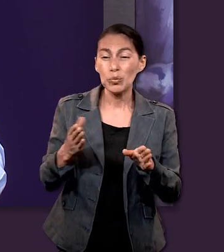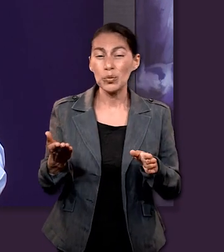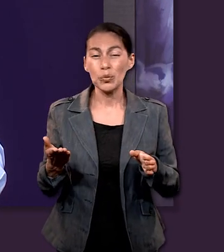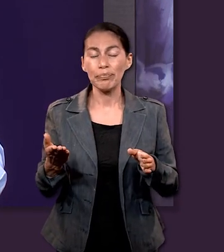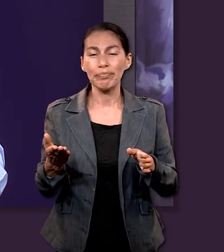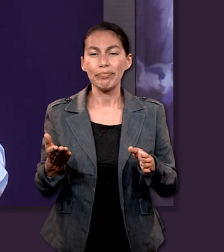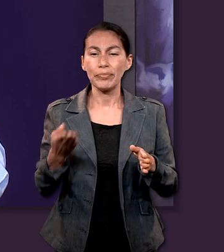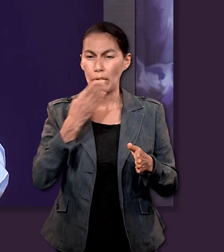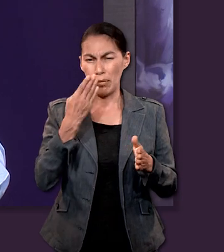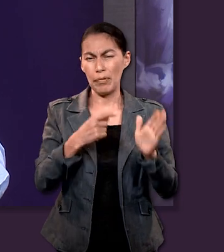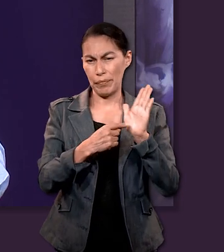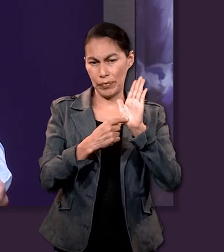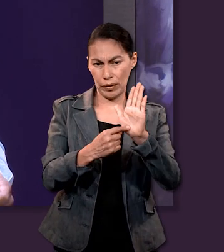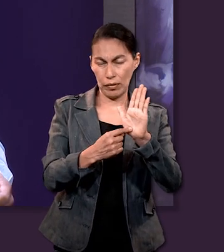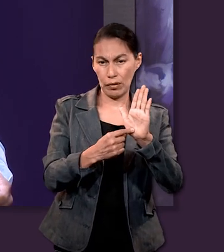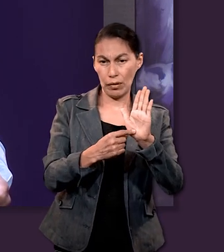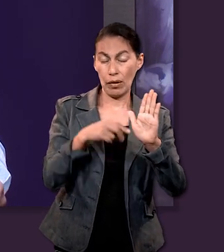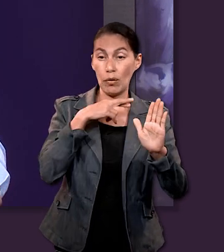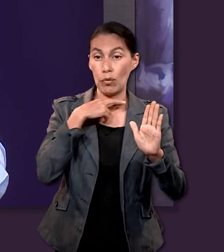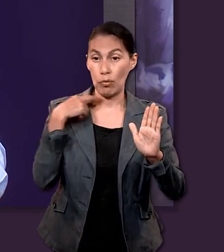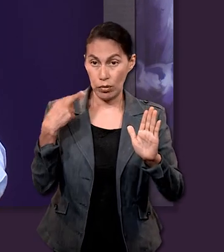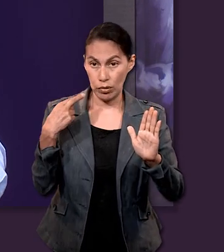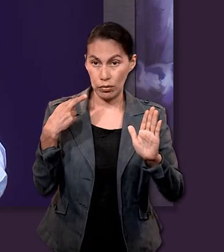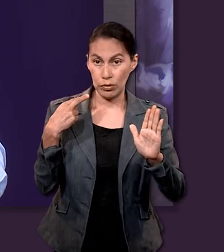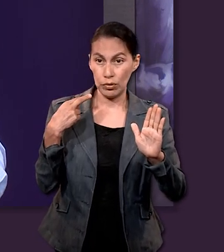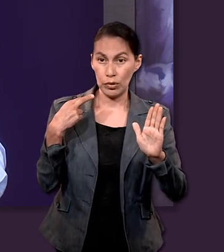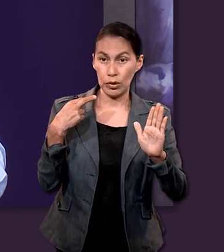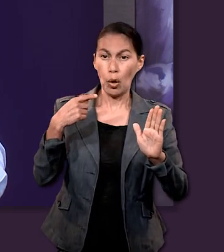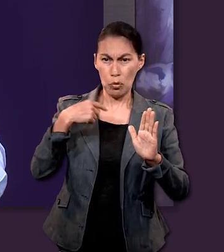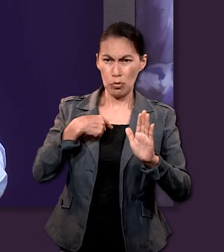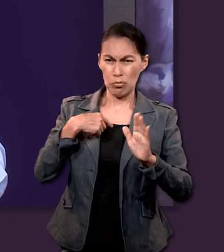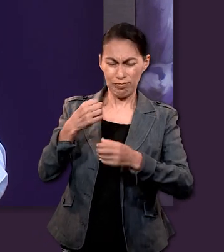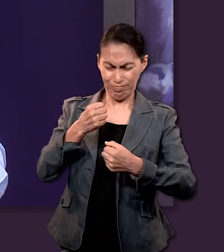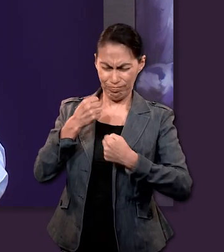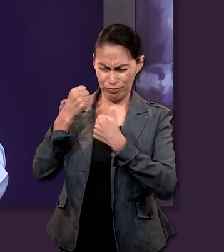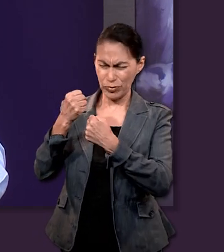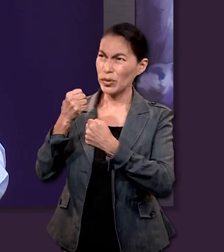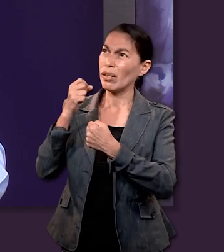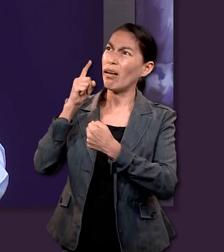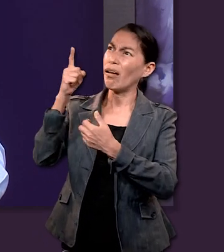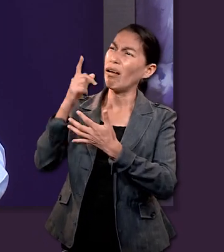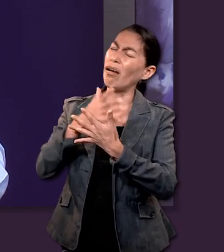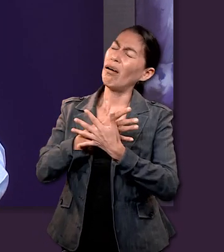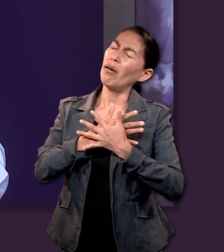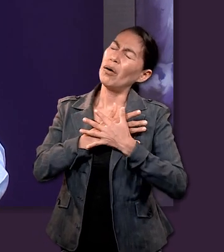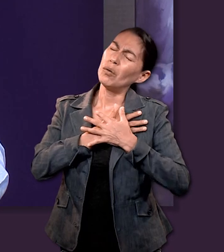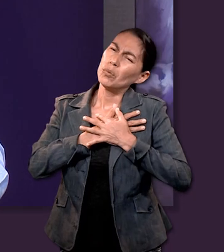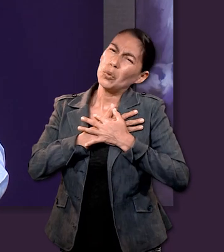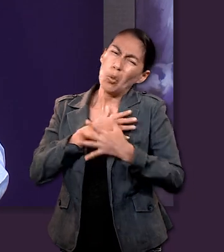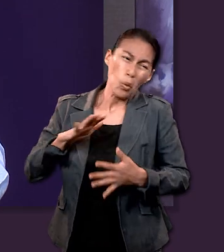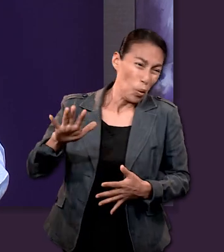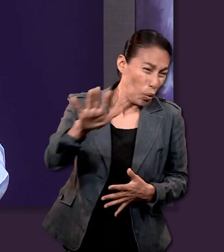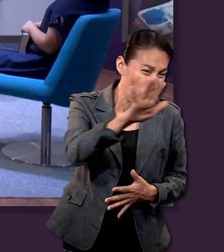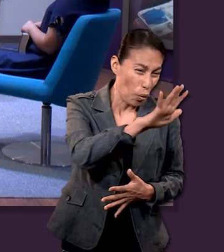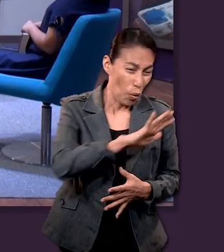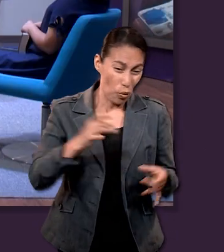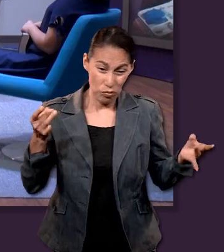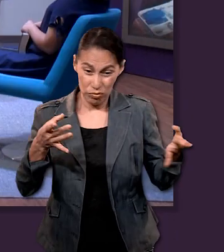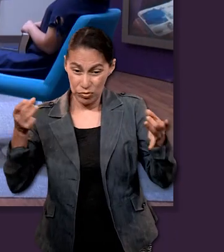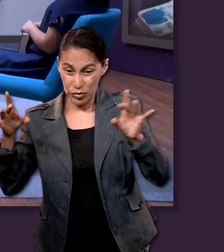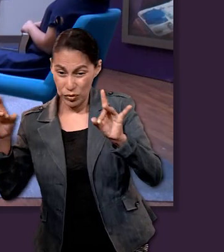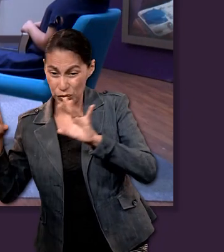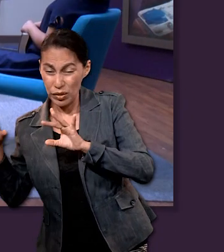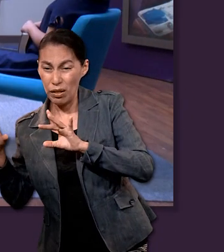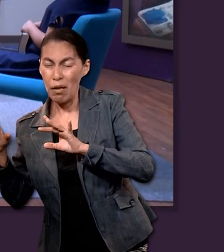y saber que en romanos me dice y si amo y si sé que amo a Dios, todas